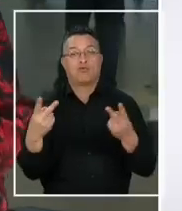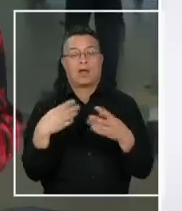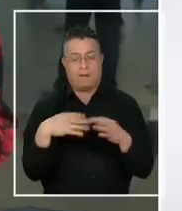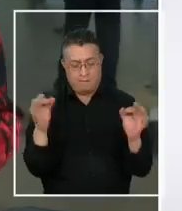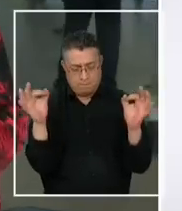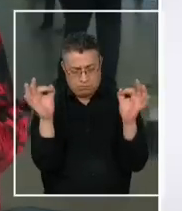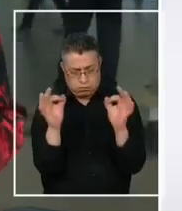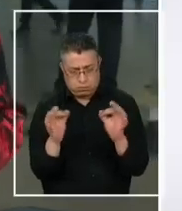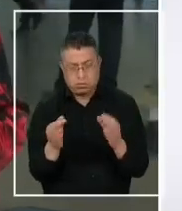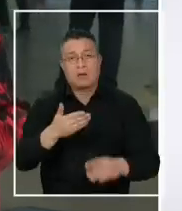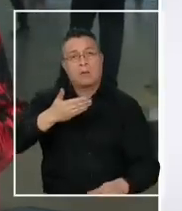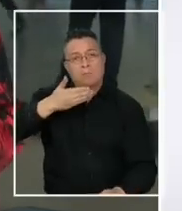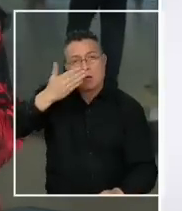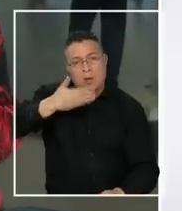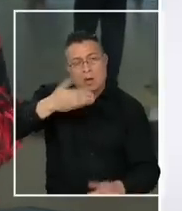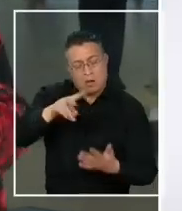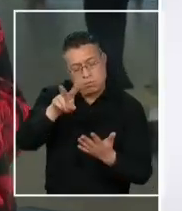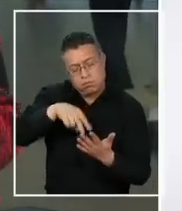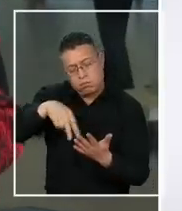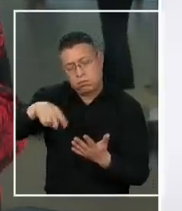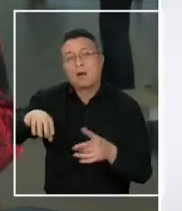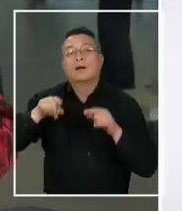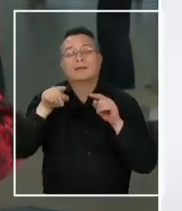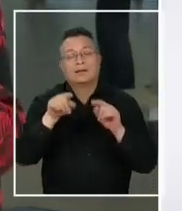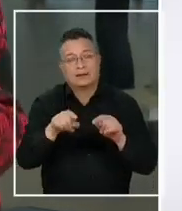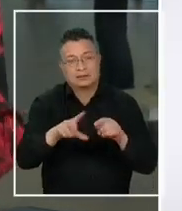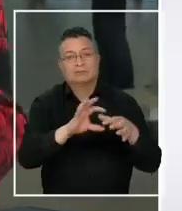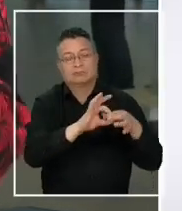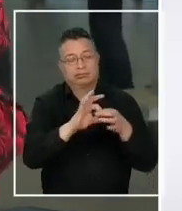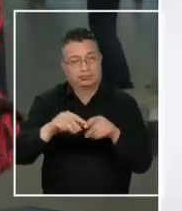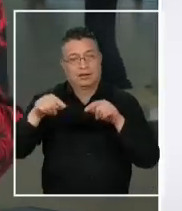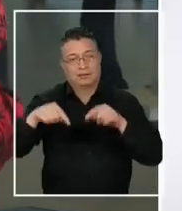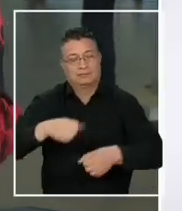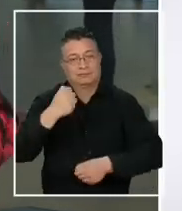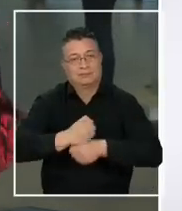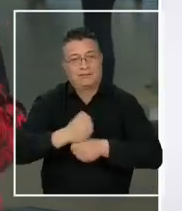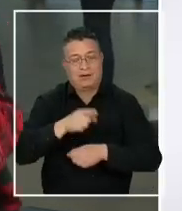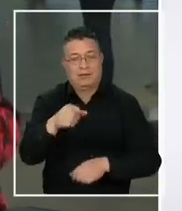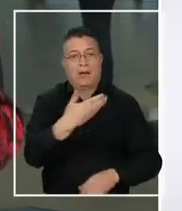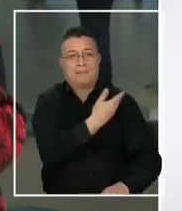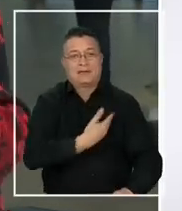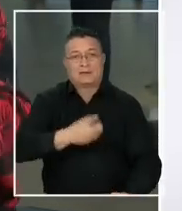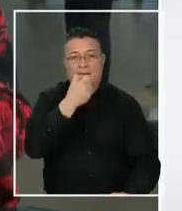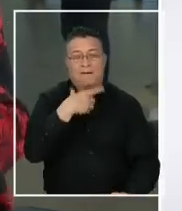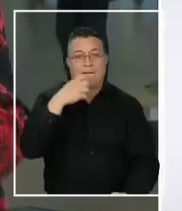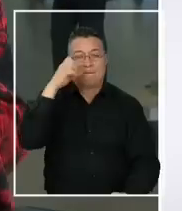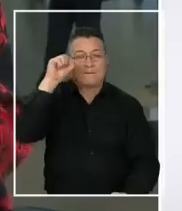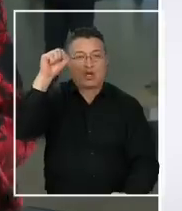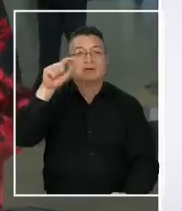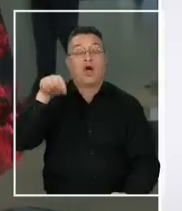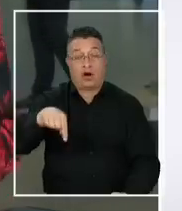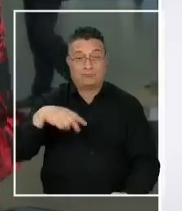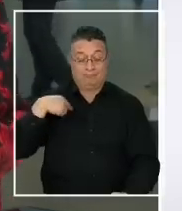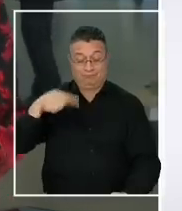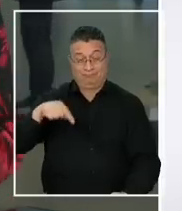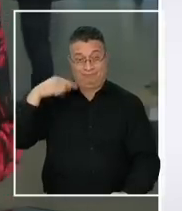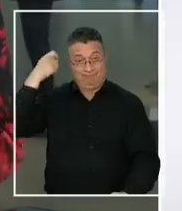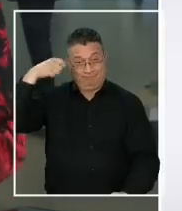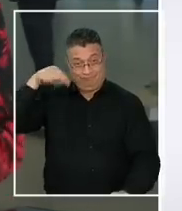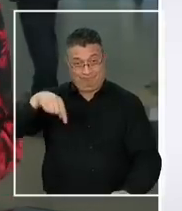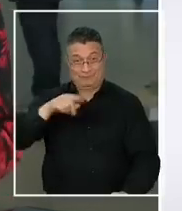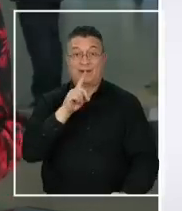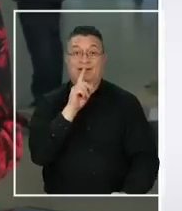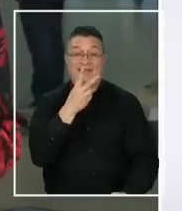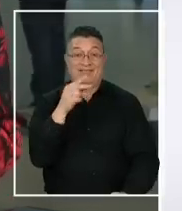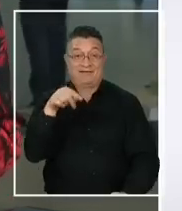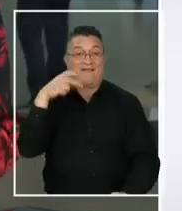los detalles de su discurso, así que en eso va a estar abocado el mandatario. Nosotros acá, desde Brasilia, nos despedimos. Fue el trabajo de